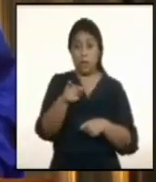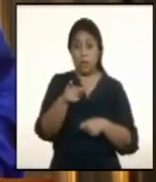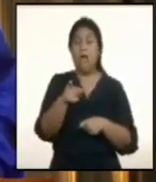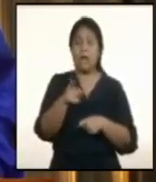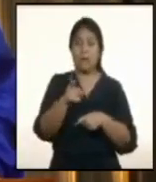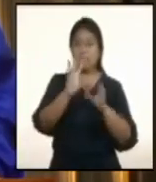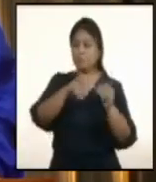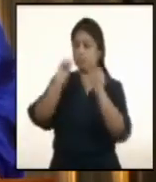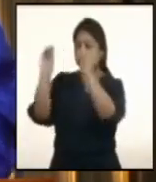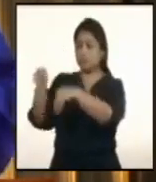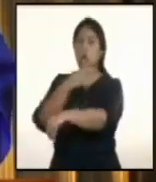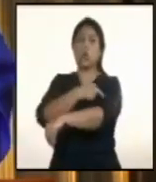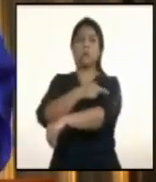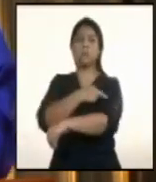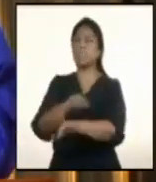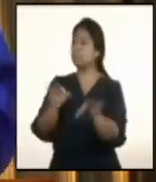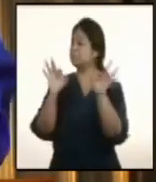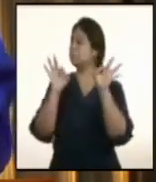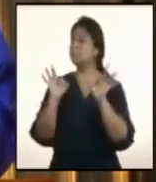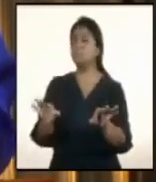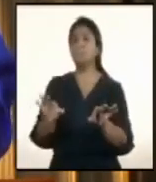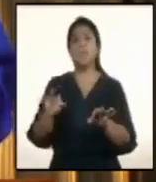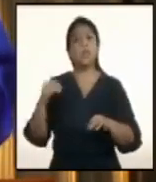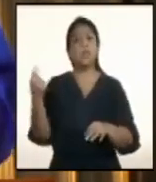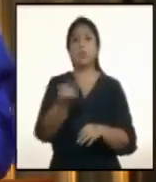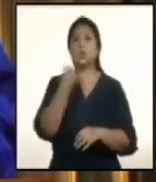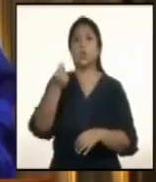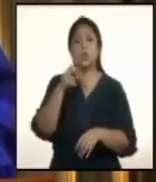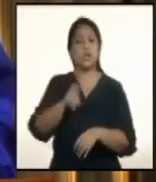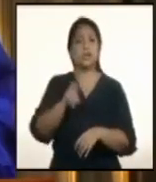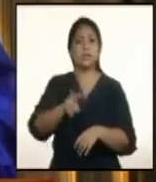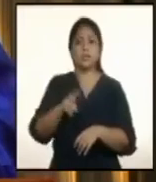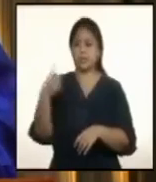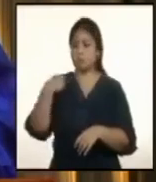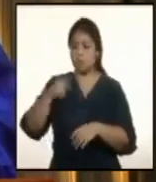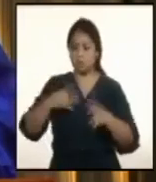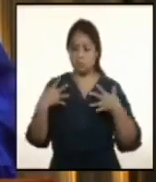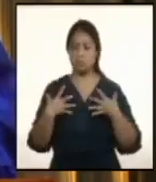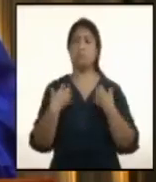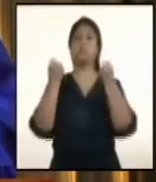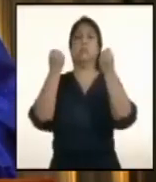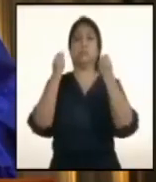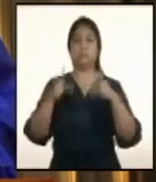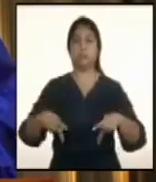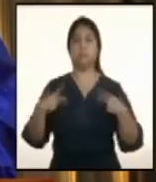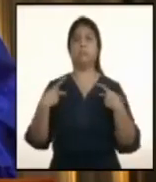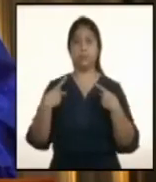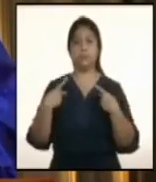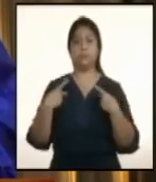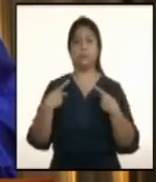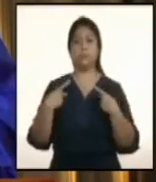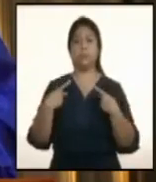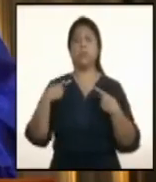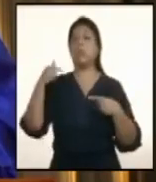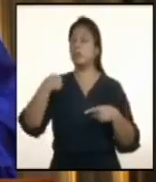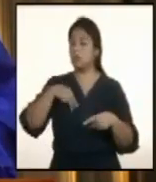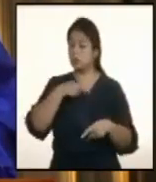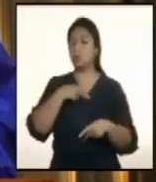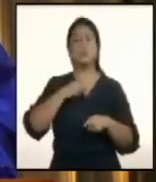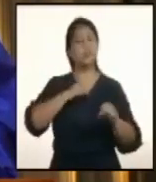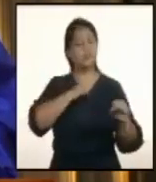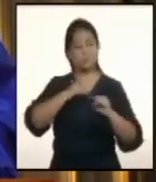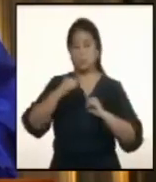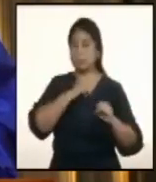atendidos y cuenten con todo lo necesario para que puedan preservarle su vida. Estamos trabajando